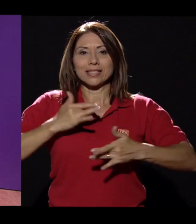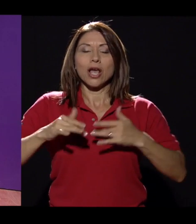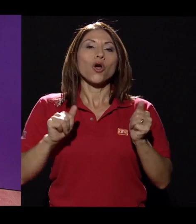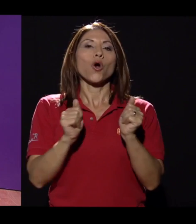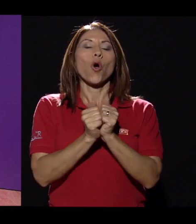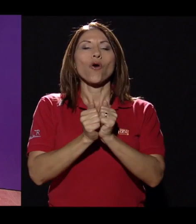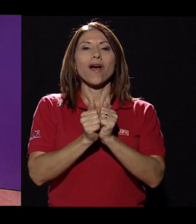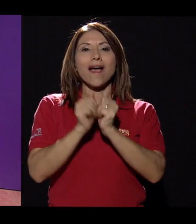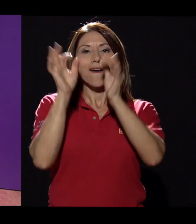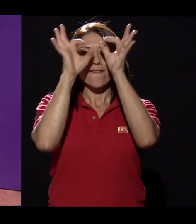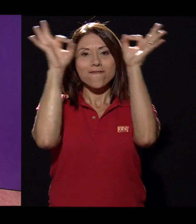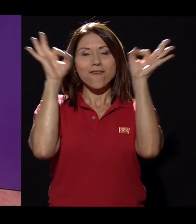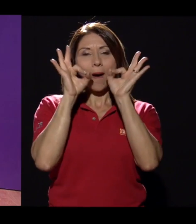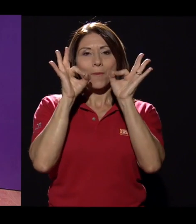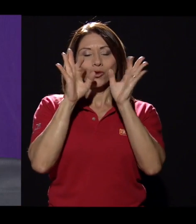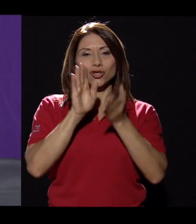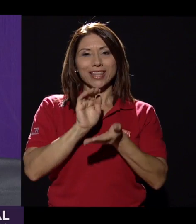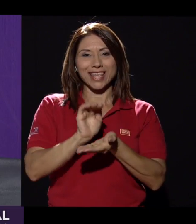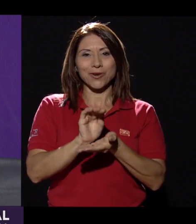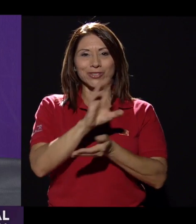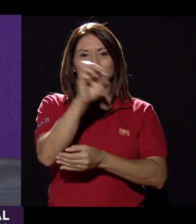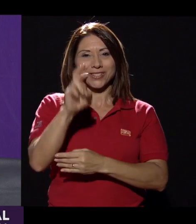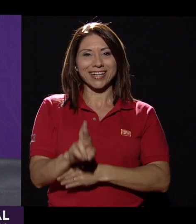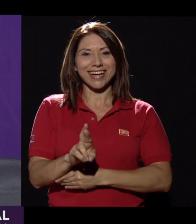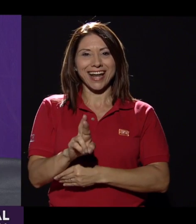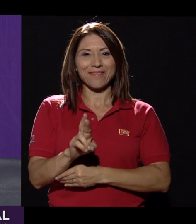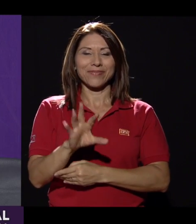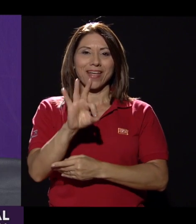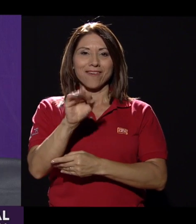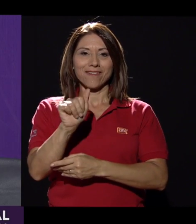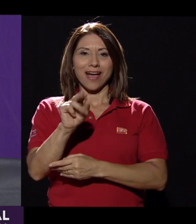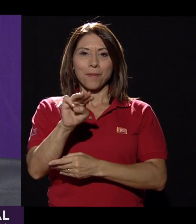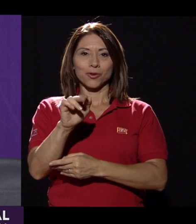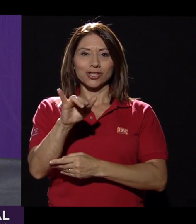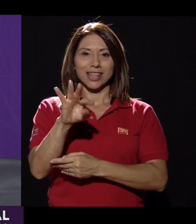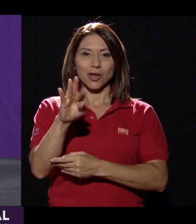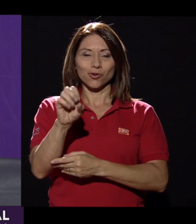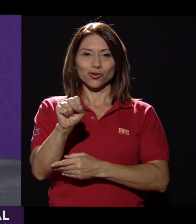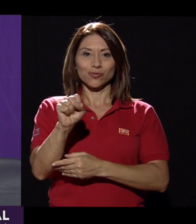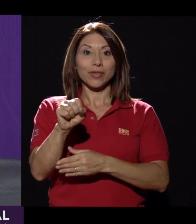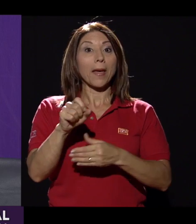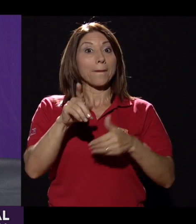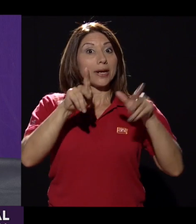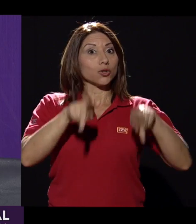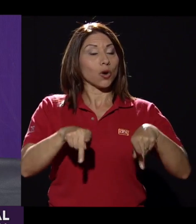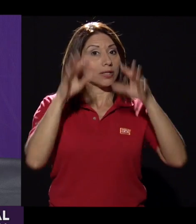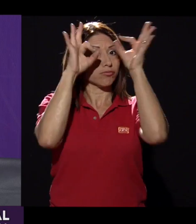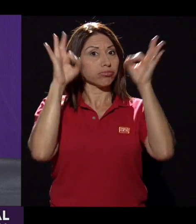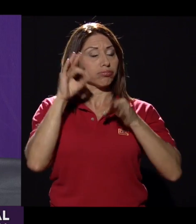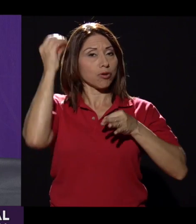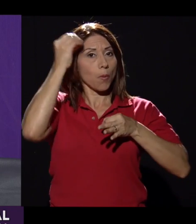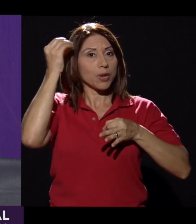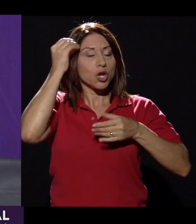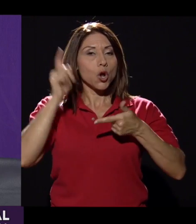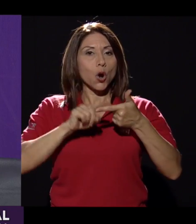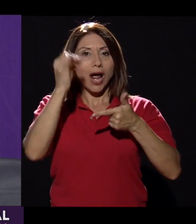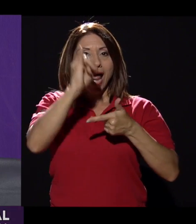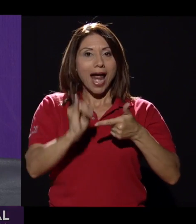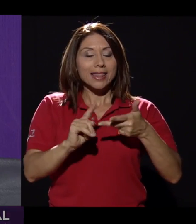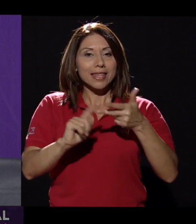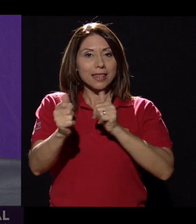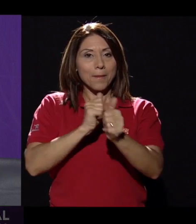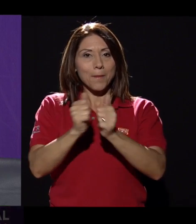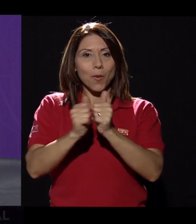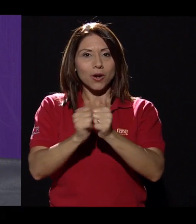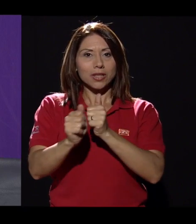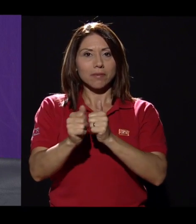famositicos de Costa Rica, que son los líderes de opinión en el arte, en el deporte y en la farándula. La idea no